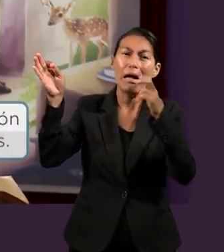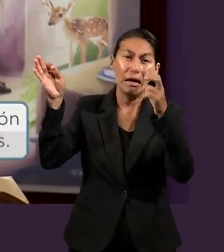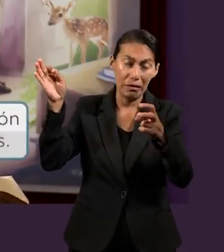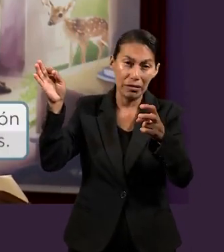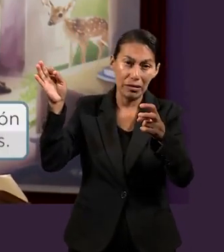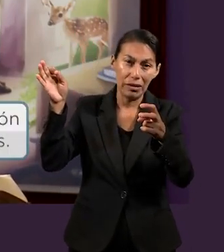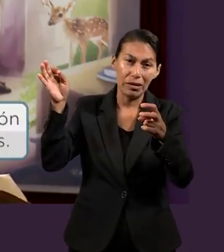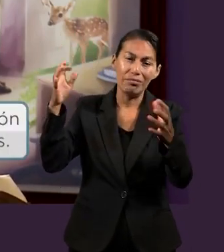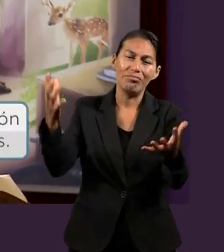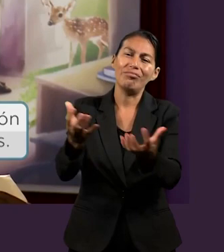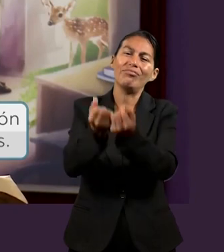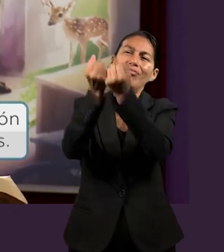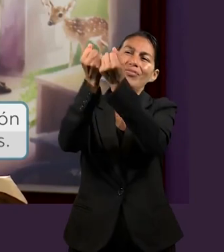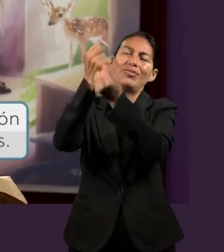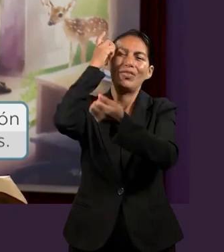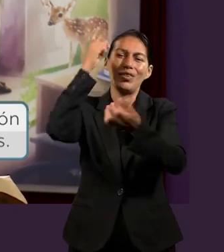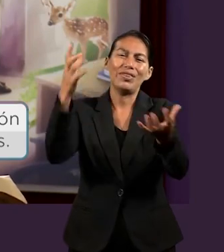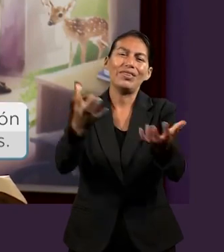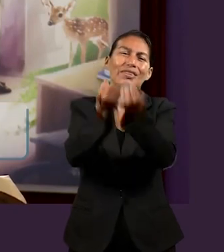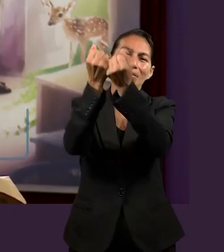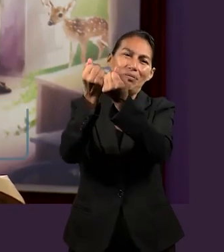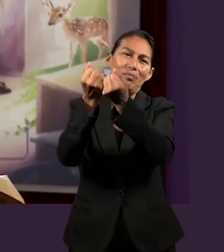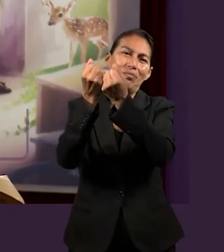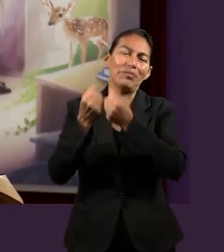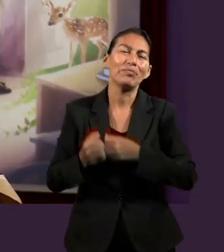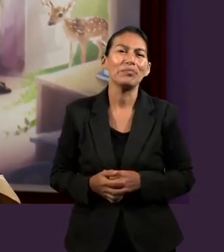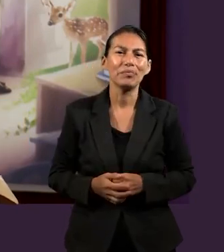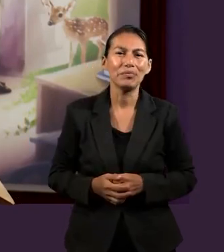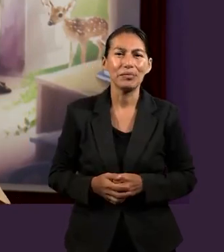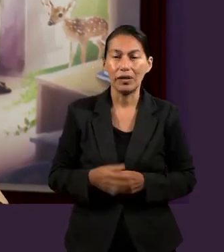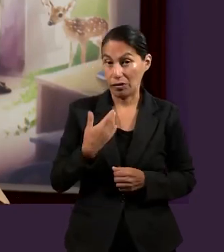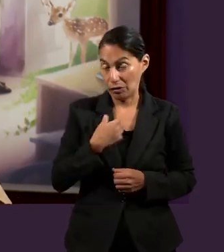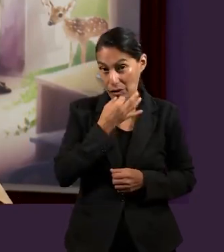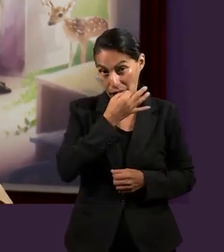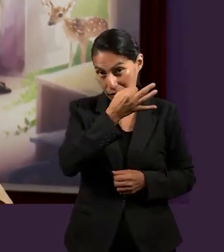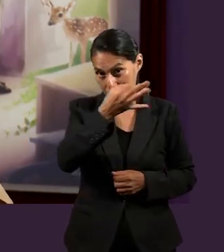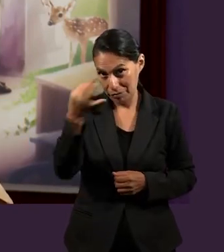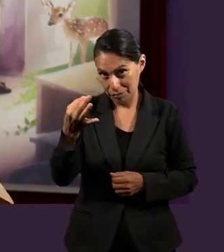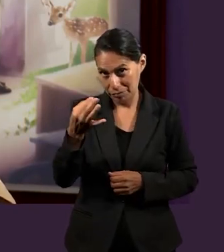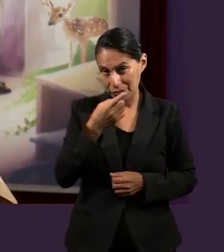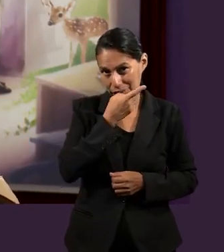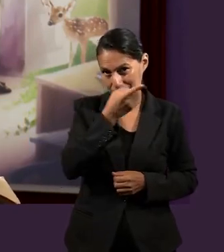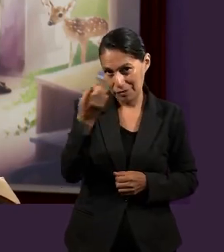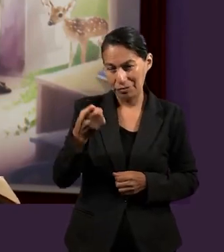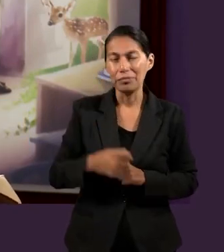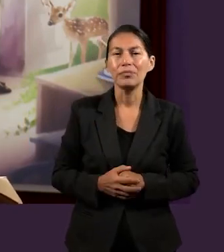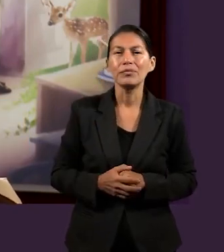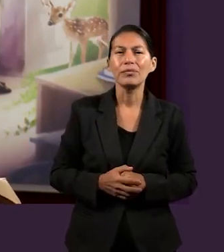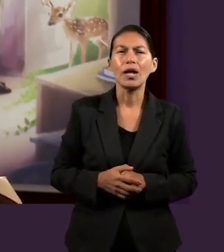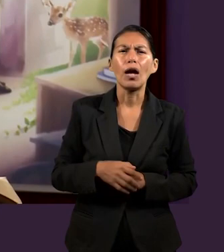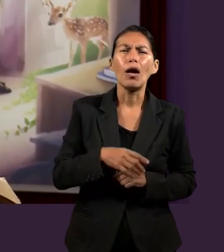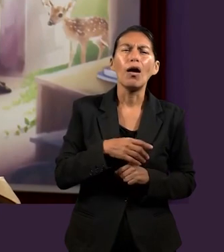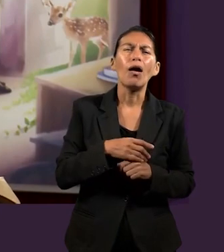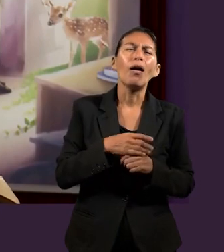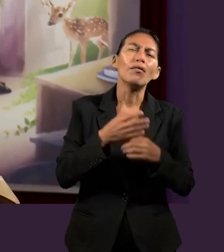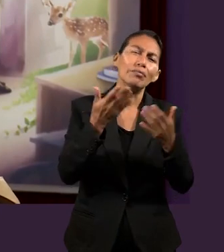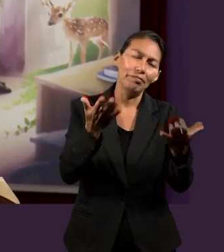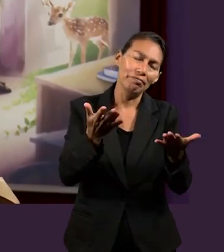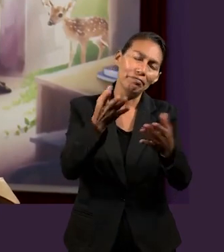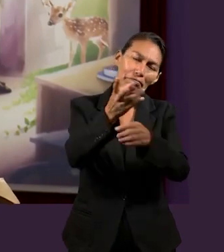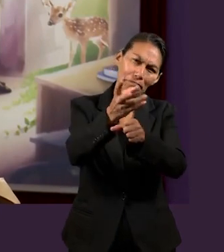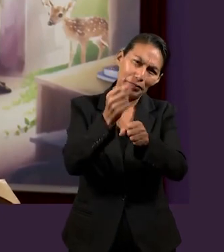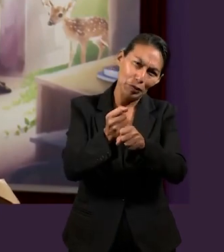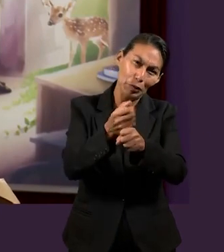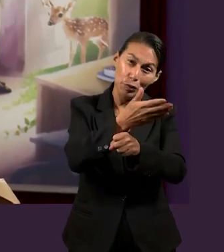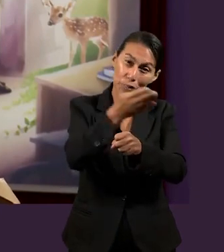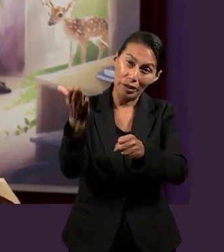pues prácticamente va a tener, ¿qué cosa? La salvación. Y yo diría, ¿verdad? A cada uno de nosotros a que